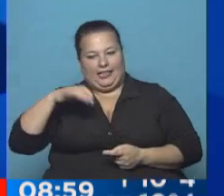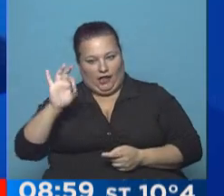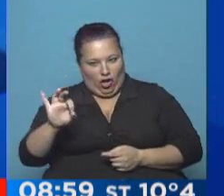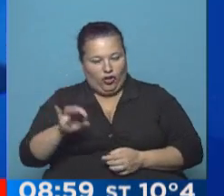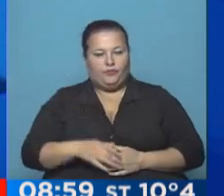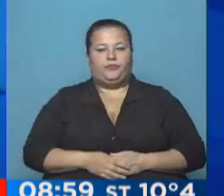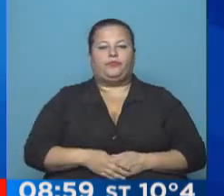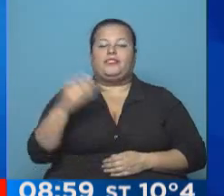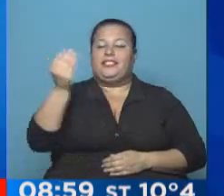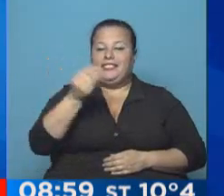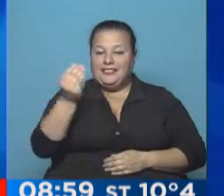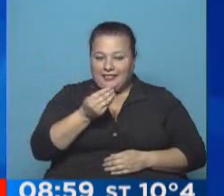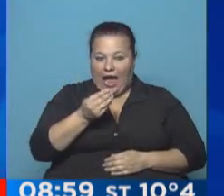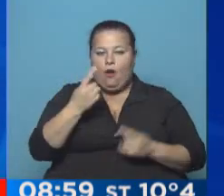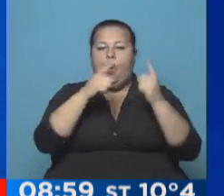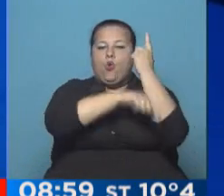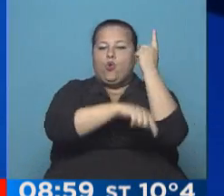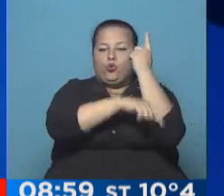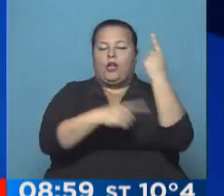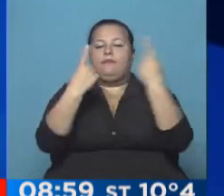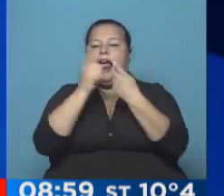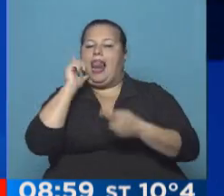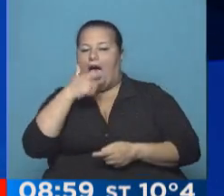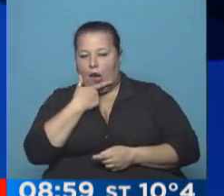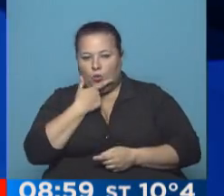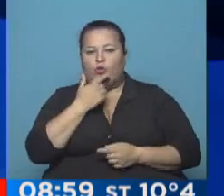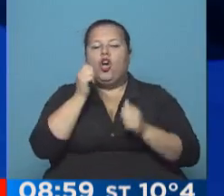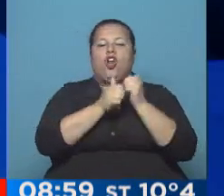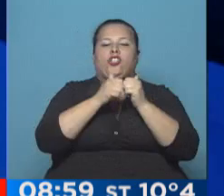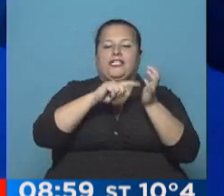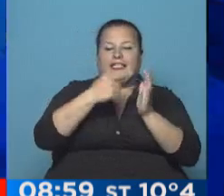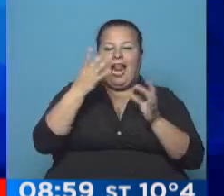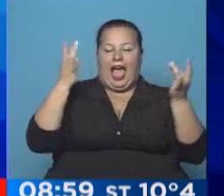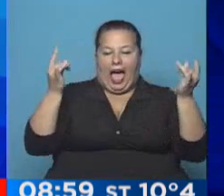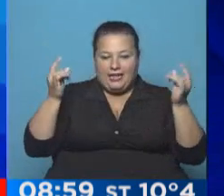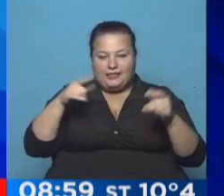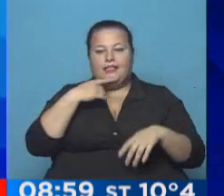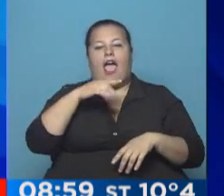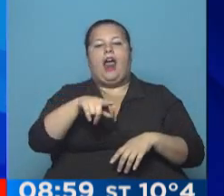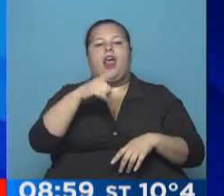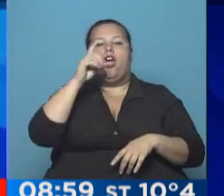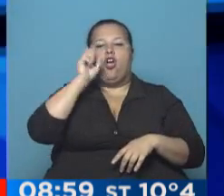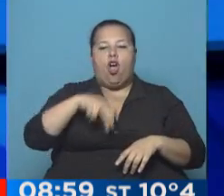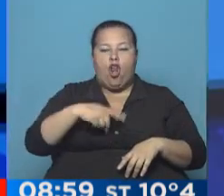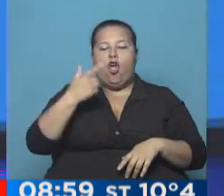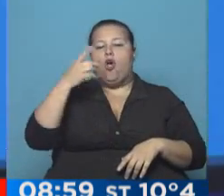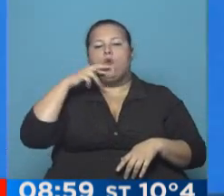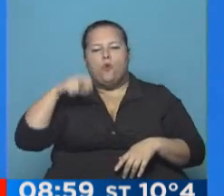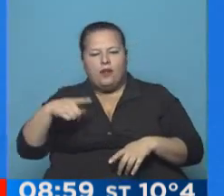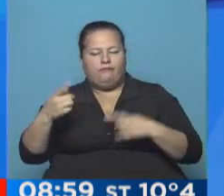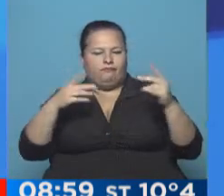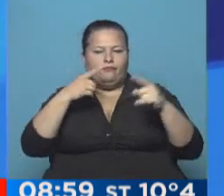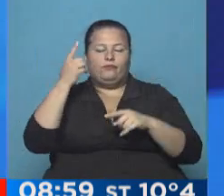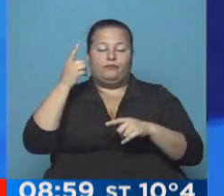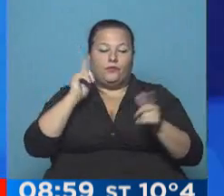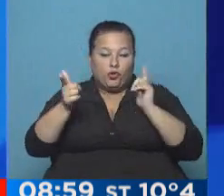Juniors. El sábado, Crucero del Norte Lanús, Rosario Central Arsenal, Colón Sarmiento de Junín, Huracán Independiente, Defensa y Noticia